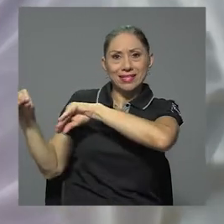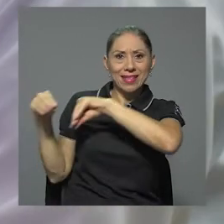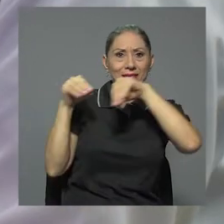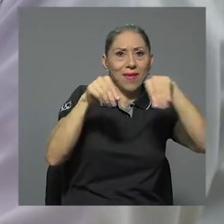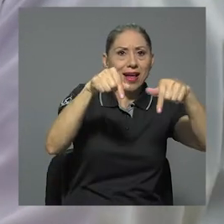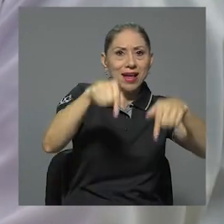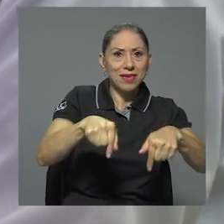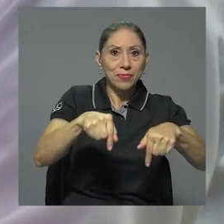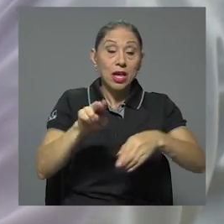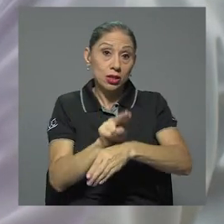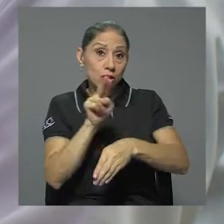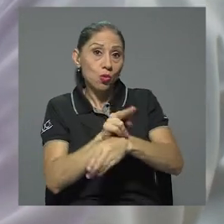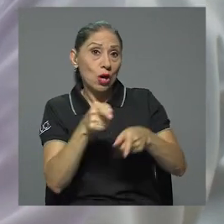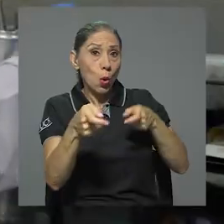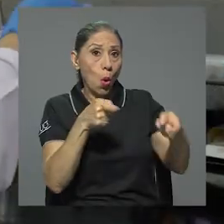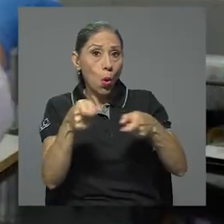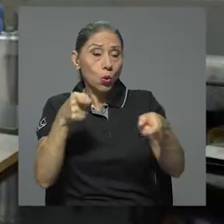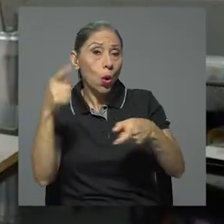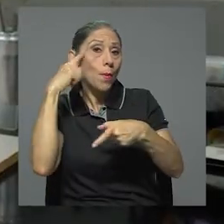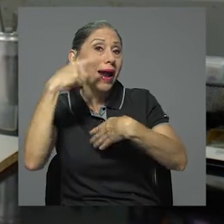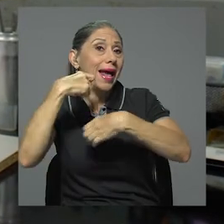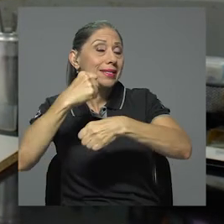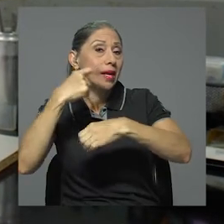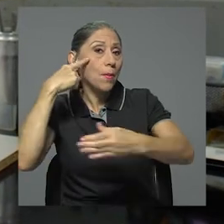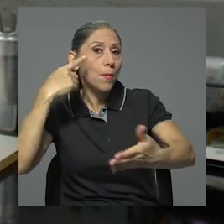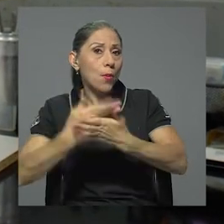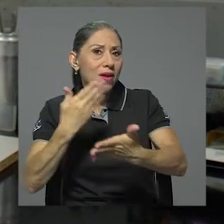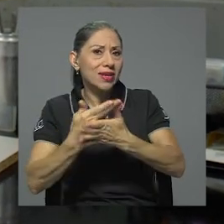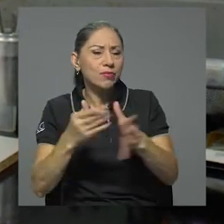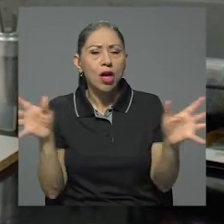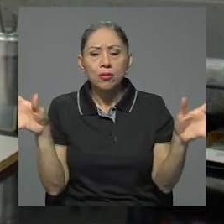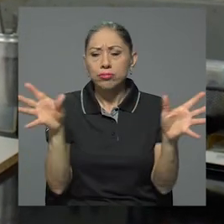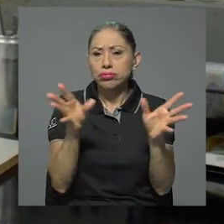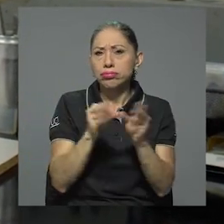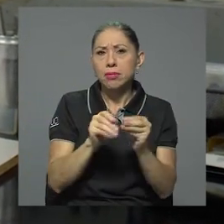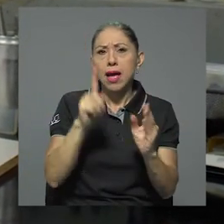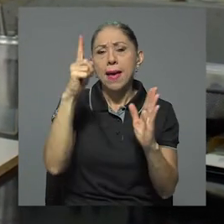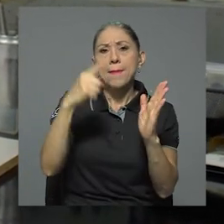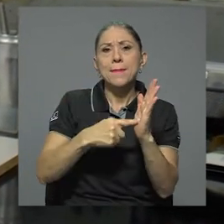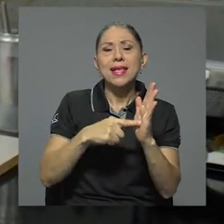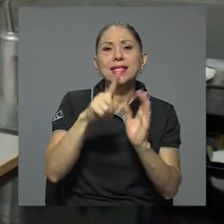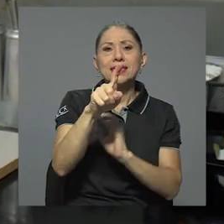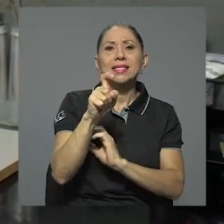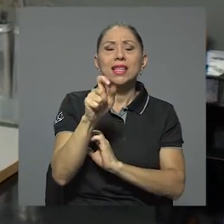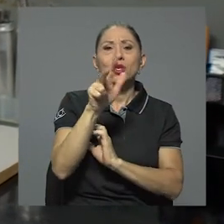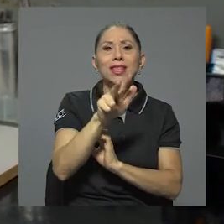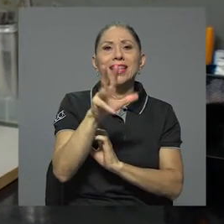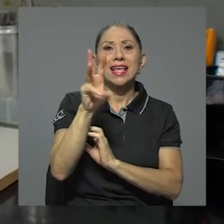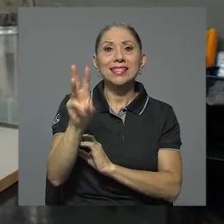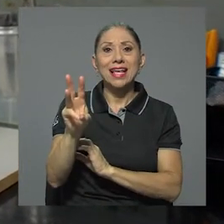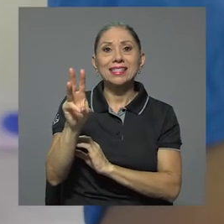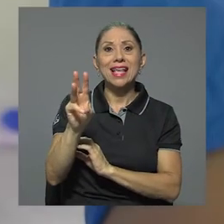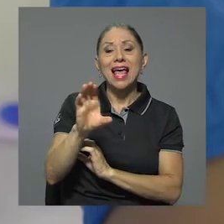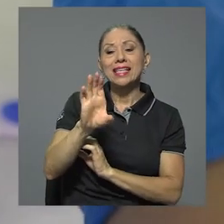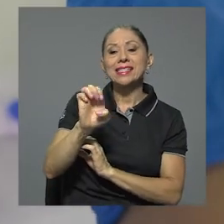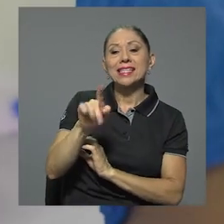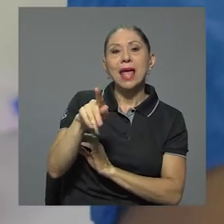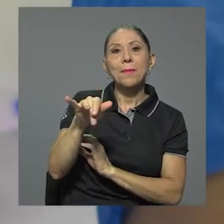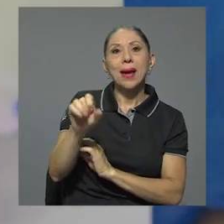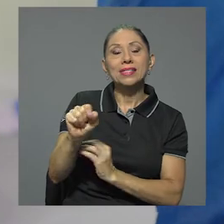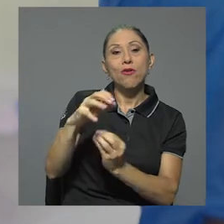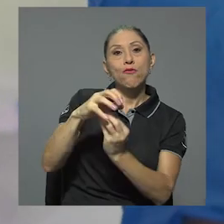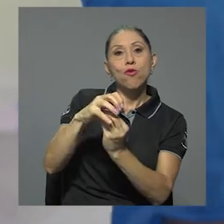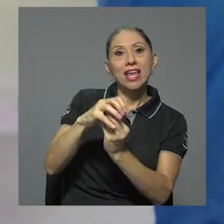de control para algunas pruebas. En total, este espacio cuenta con 1,136 cepas fúngicas que se han